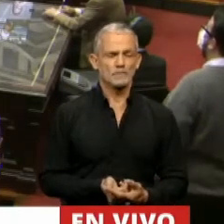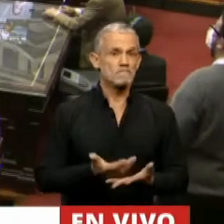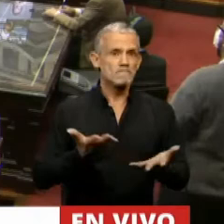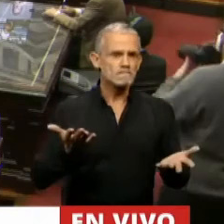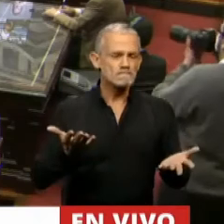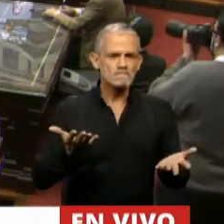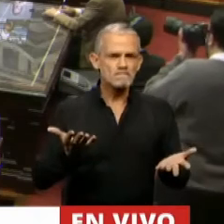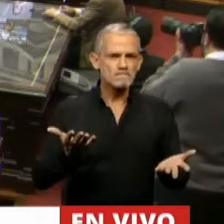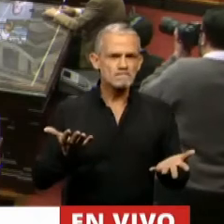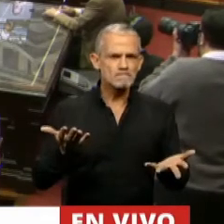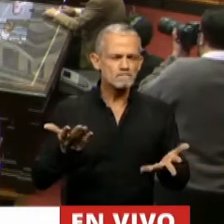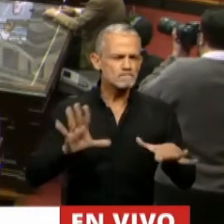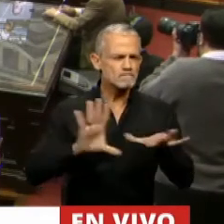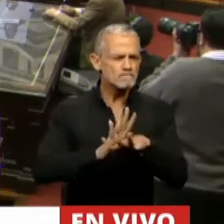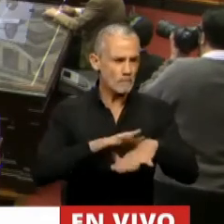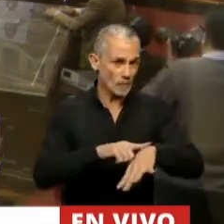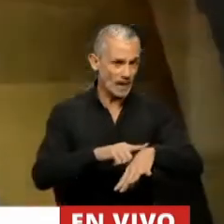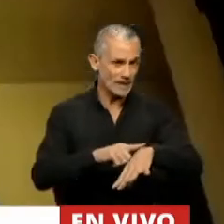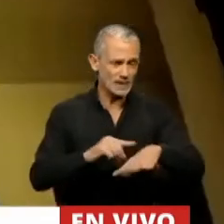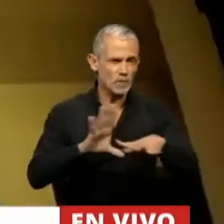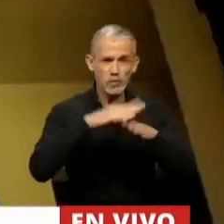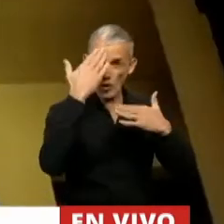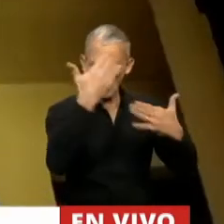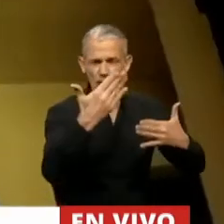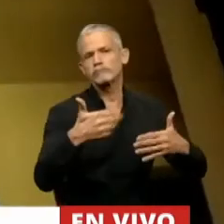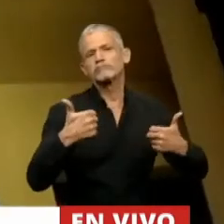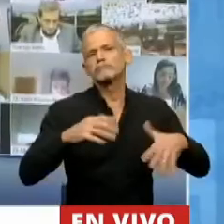Nunca más oportuno este homenaje.